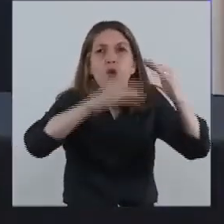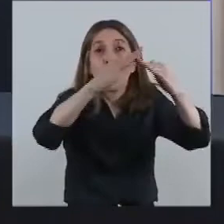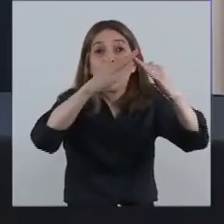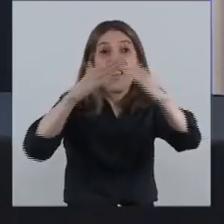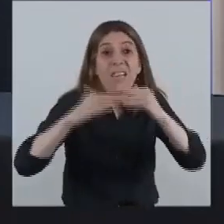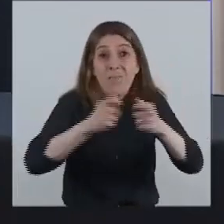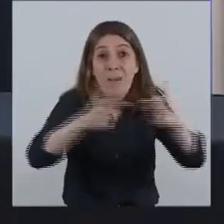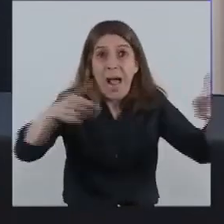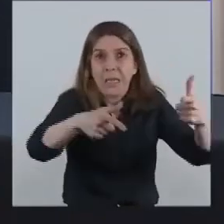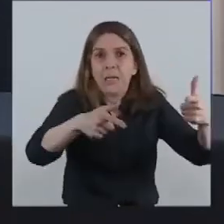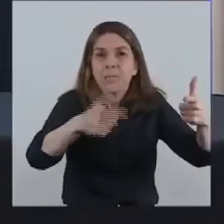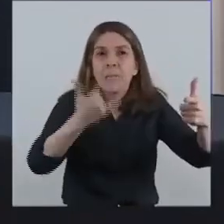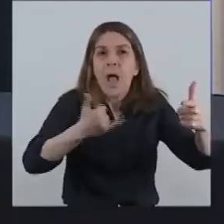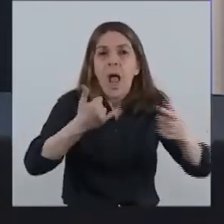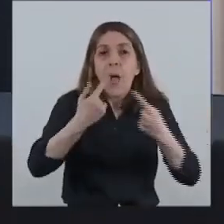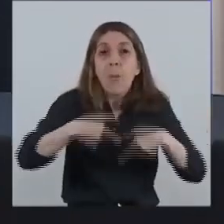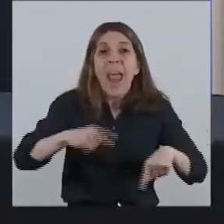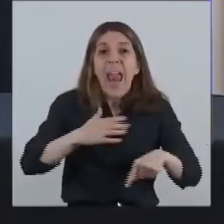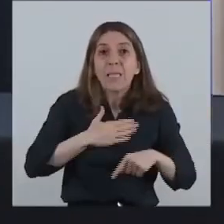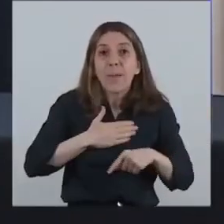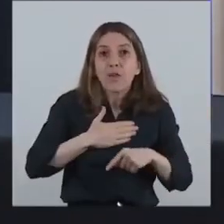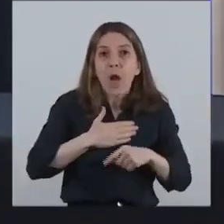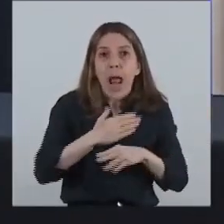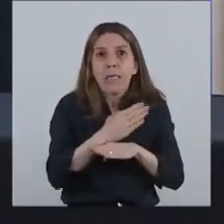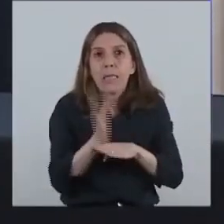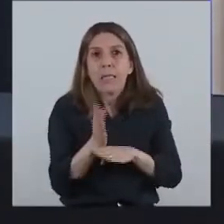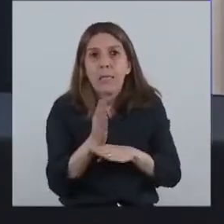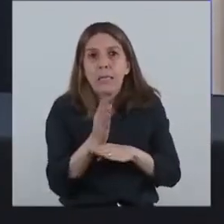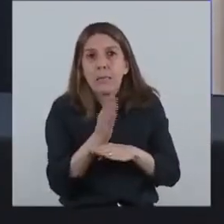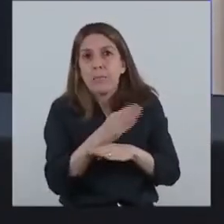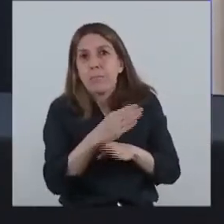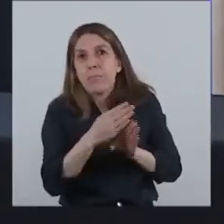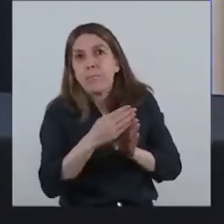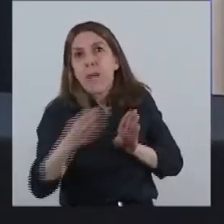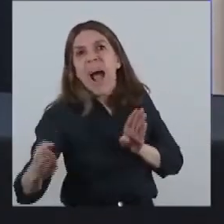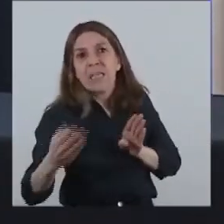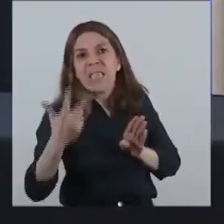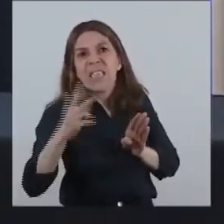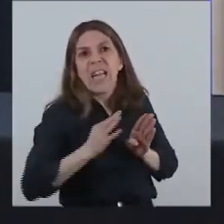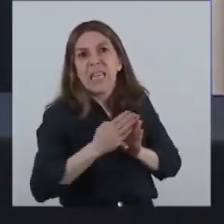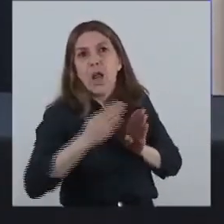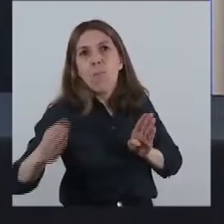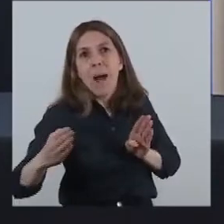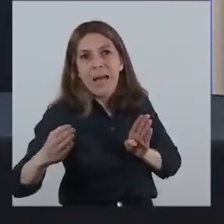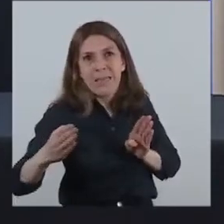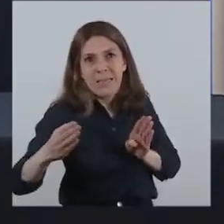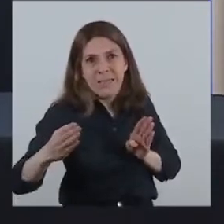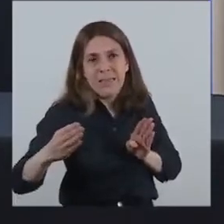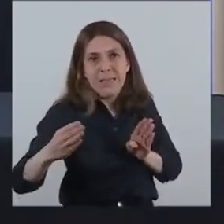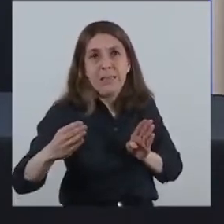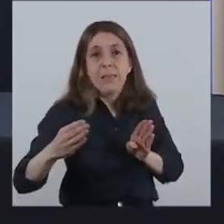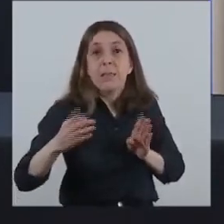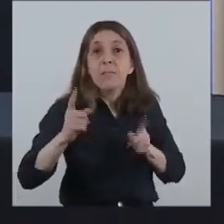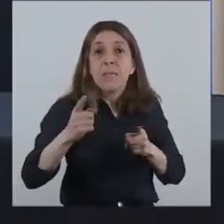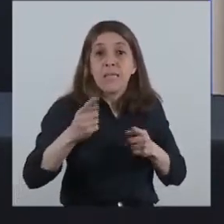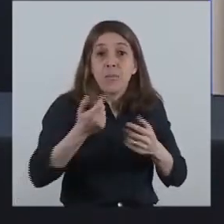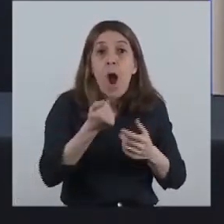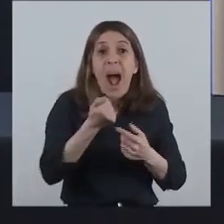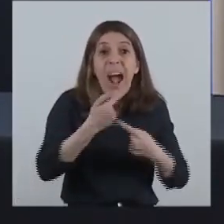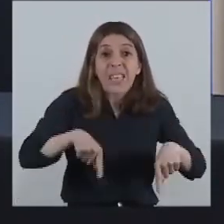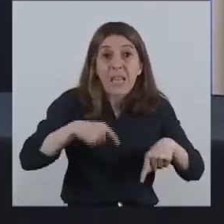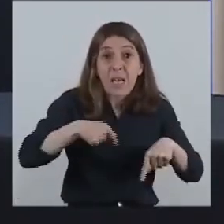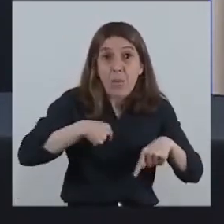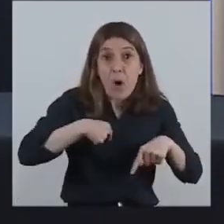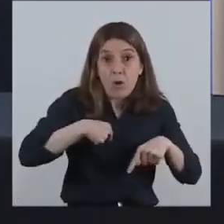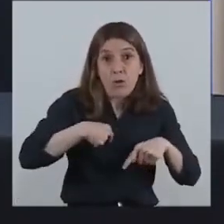una exención de bienes personales por un periodo de tres años a los activos financieros